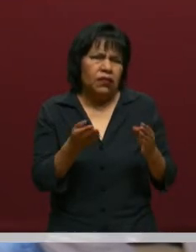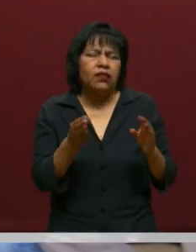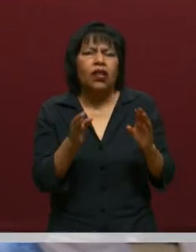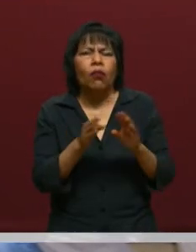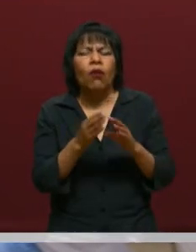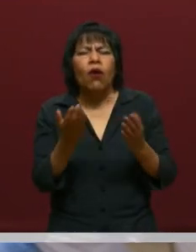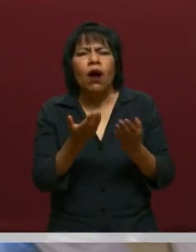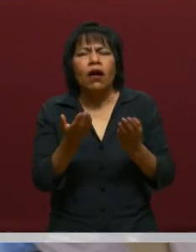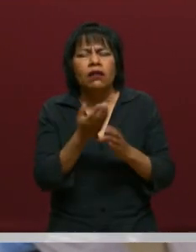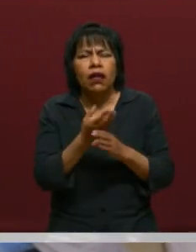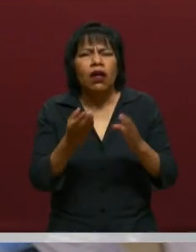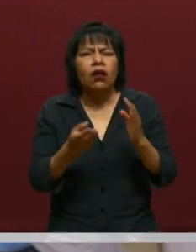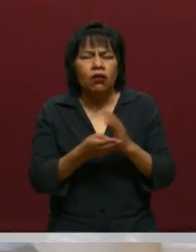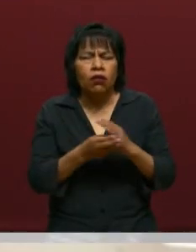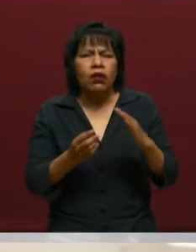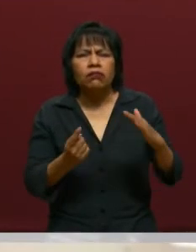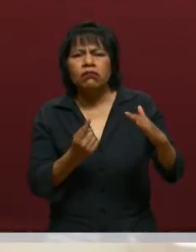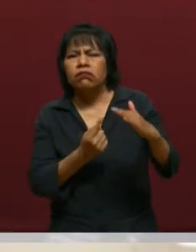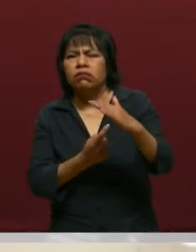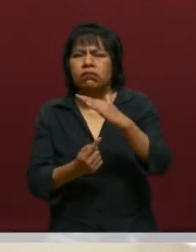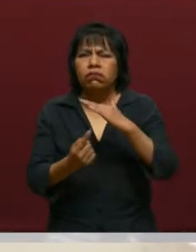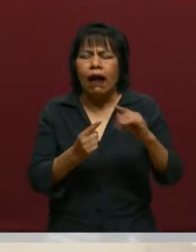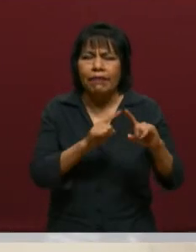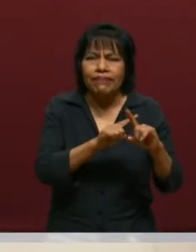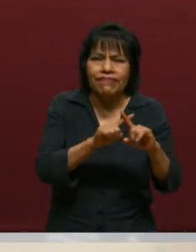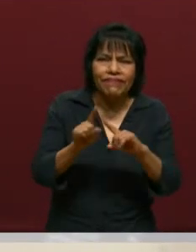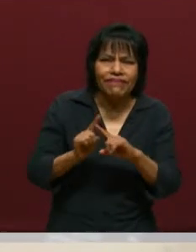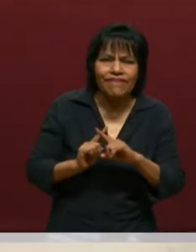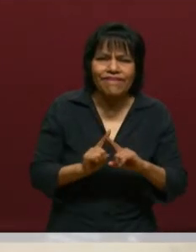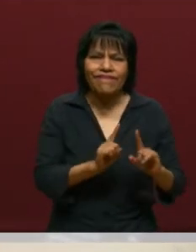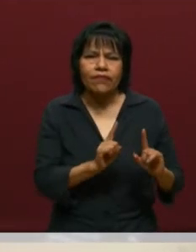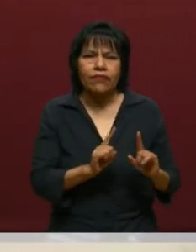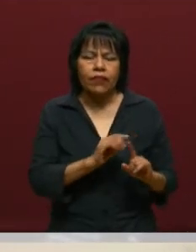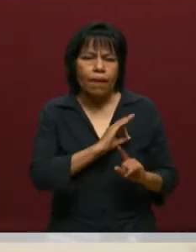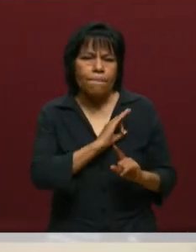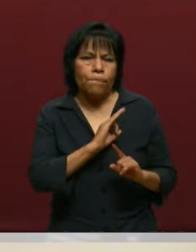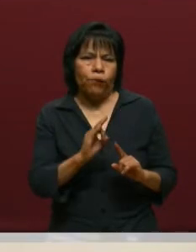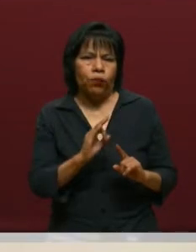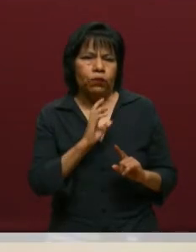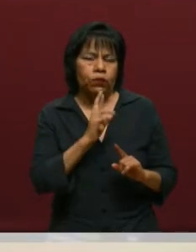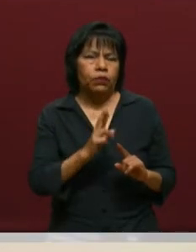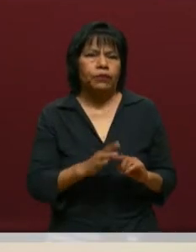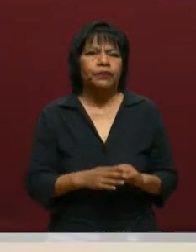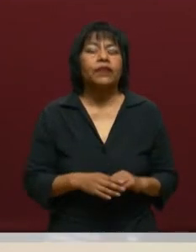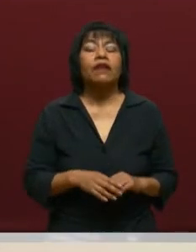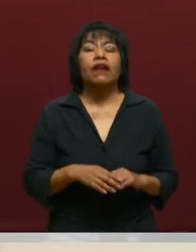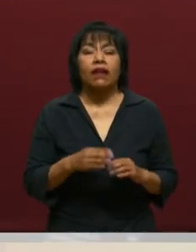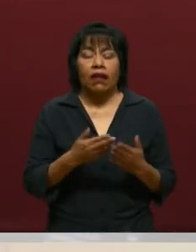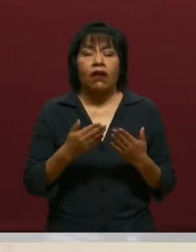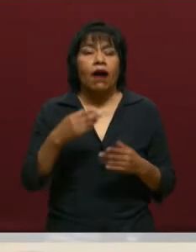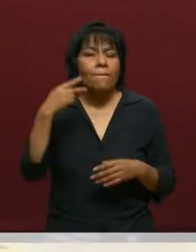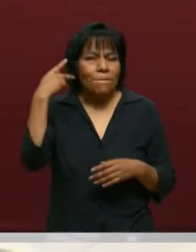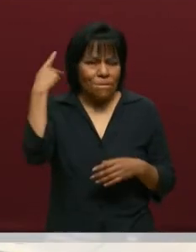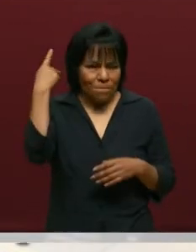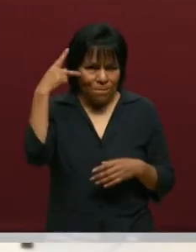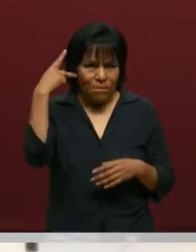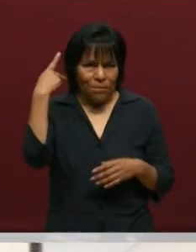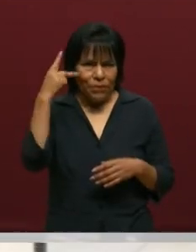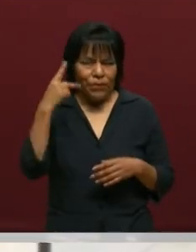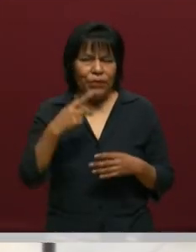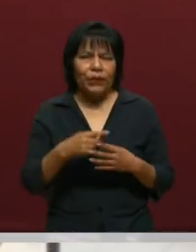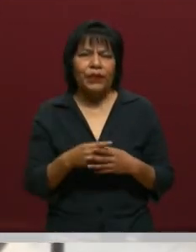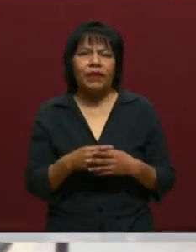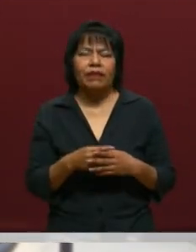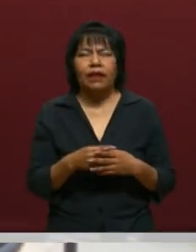nuestro entorno. Así es, maestra. Comentaba hace unos momentos que Puebla, sin duda, es un referente en